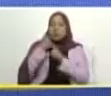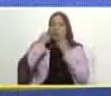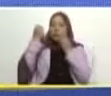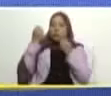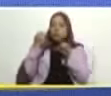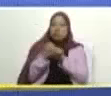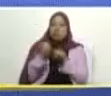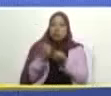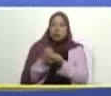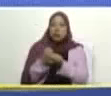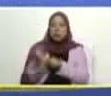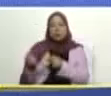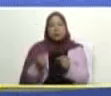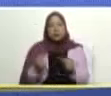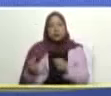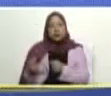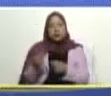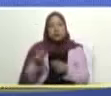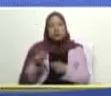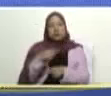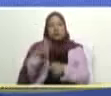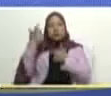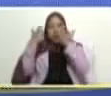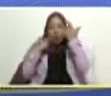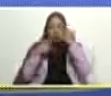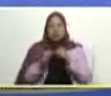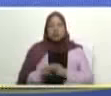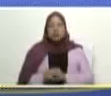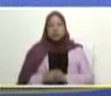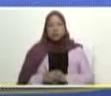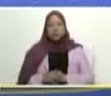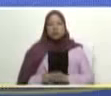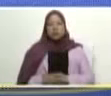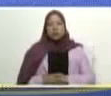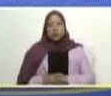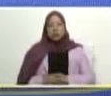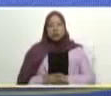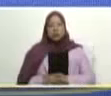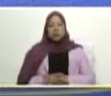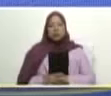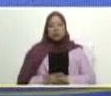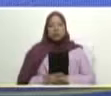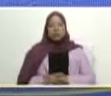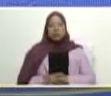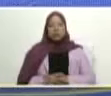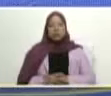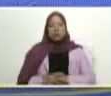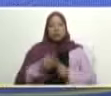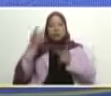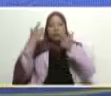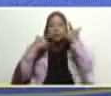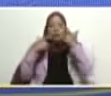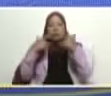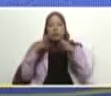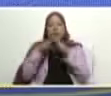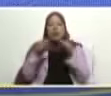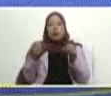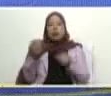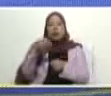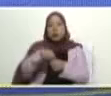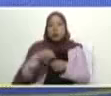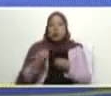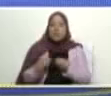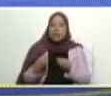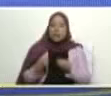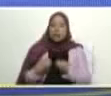espada hermandad chavista lo digo hermandad chavista es el que sacrifica todo inclusive su